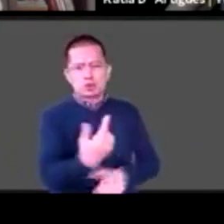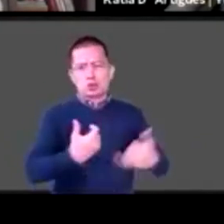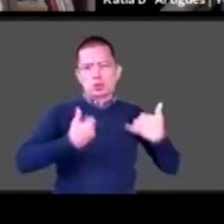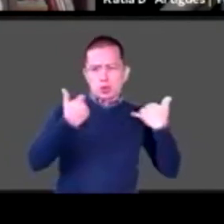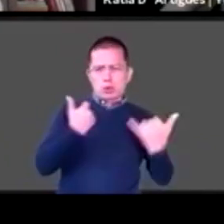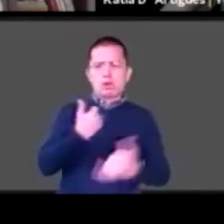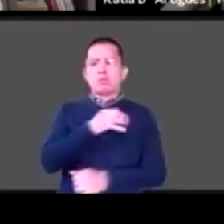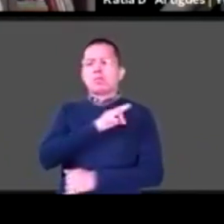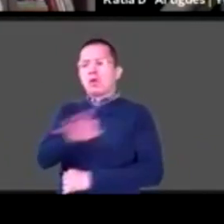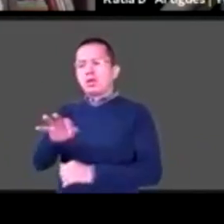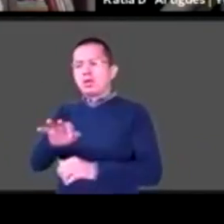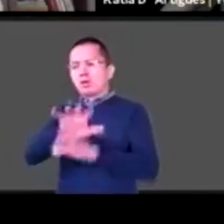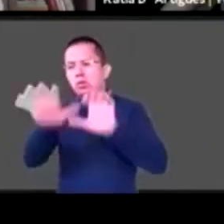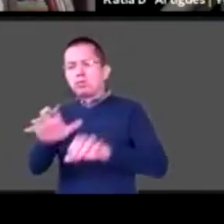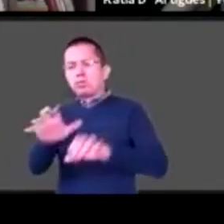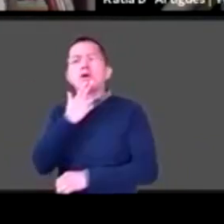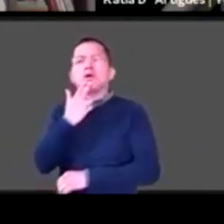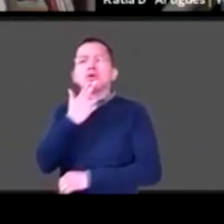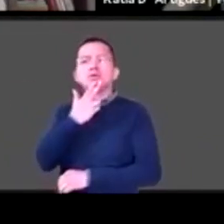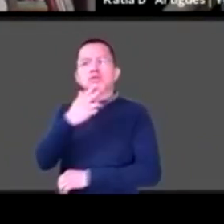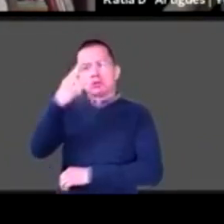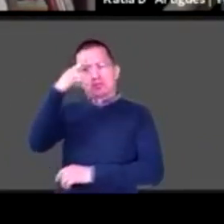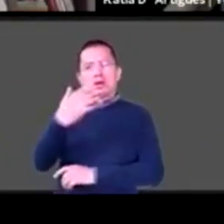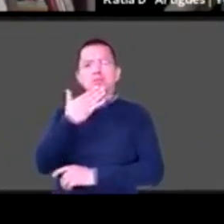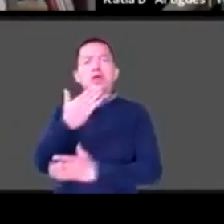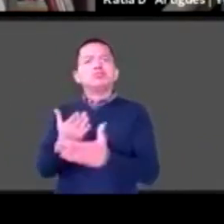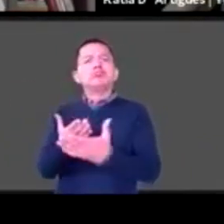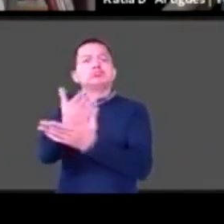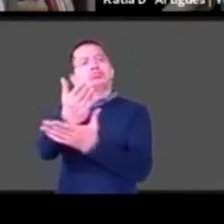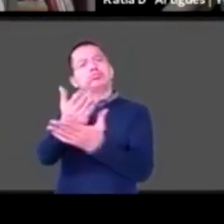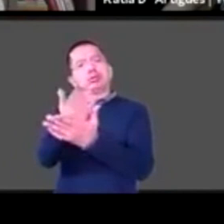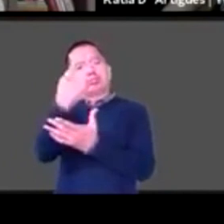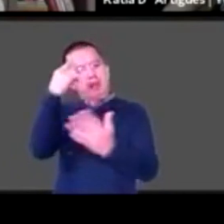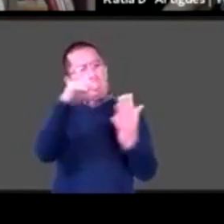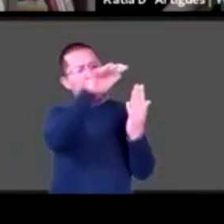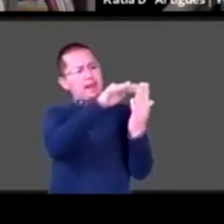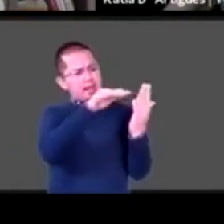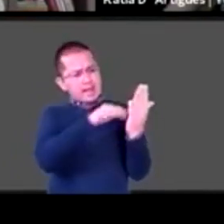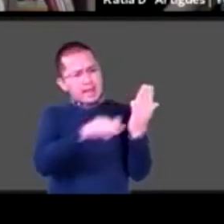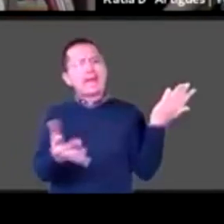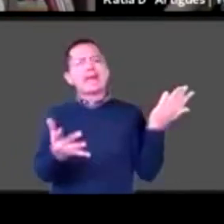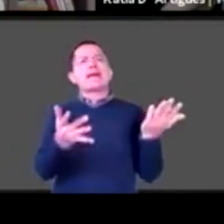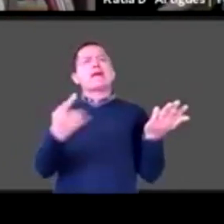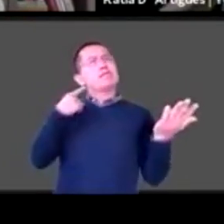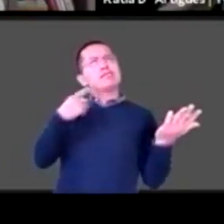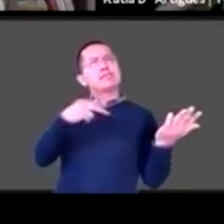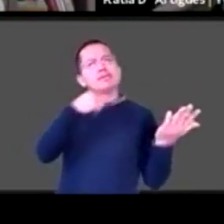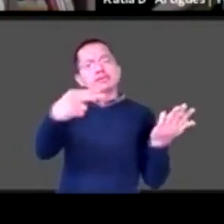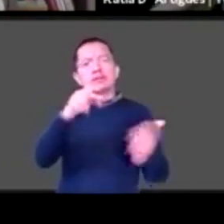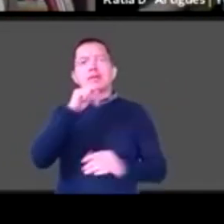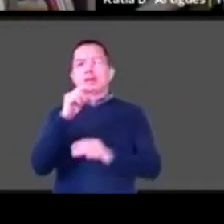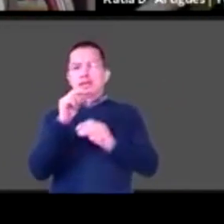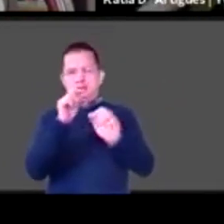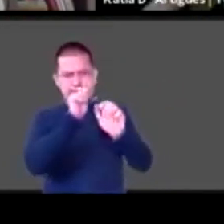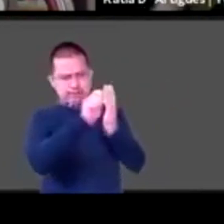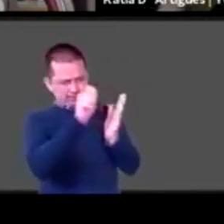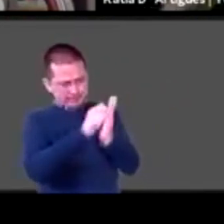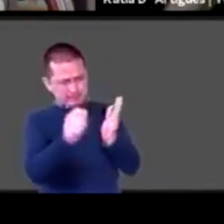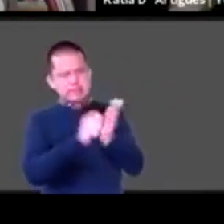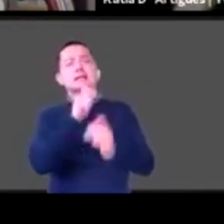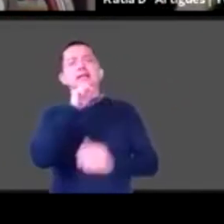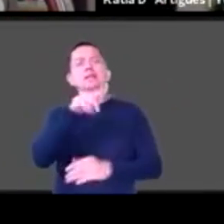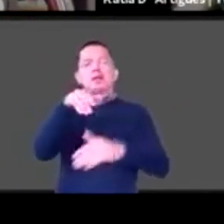a poder acceder a cualquier procesador de textos, leer, escribir. Va a poder acceder a internet, buscar información.